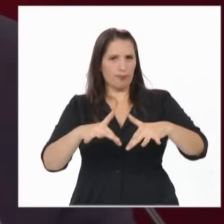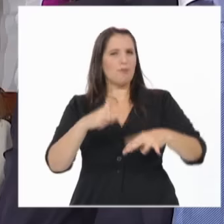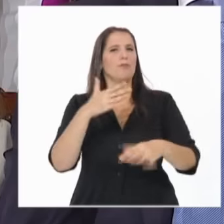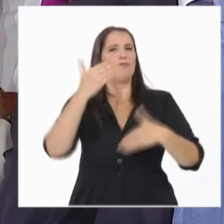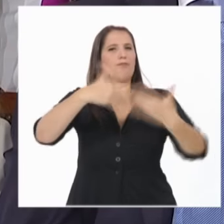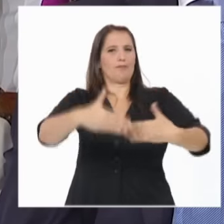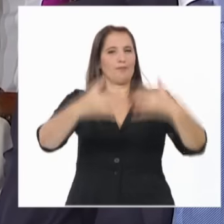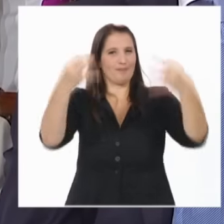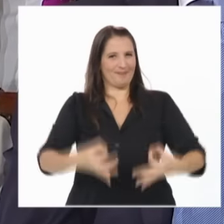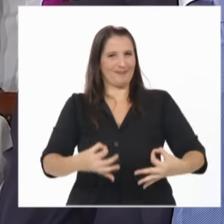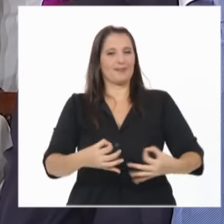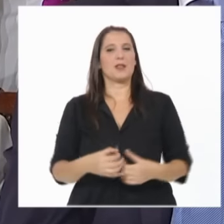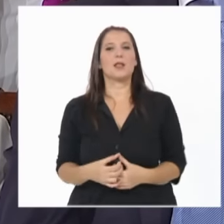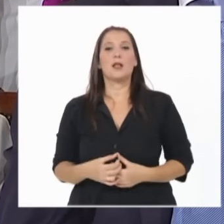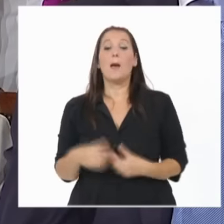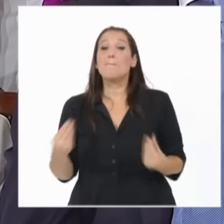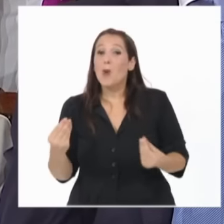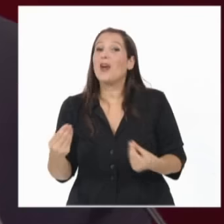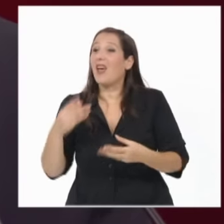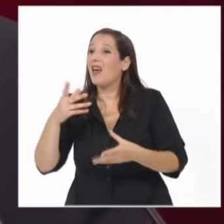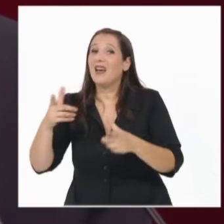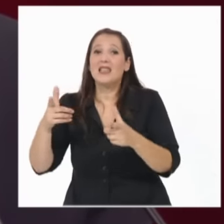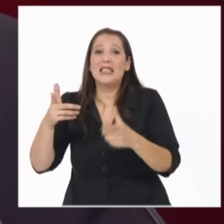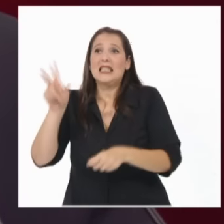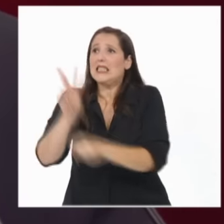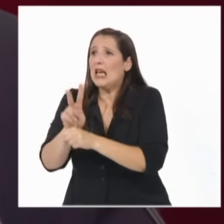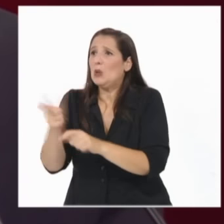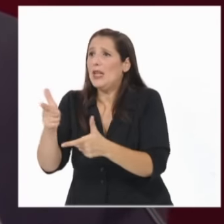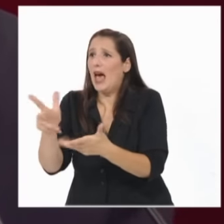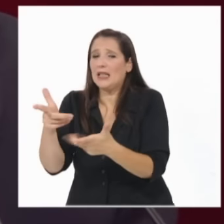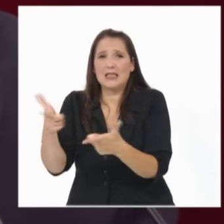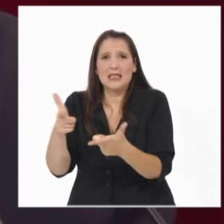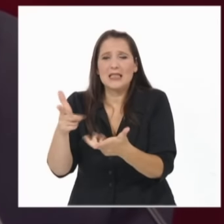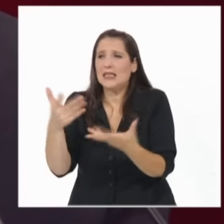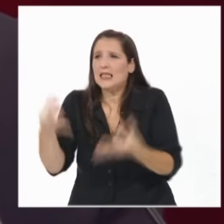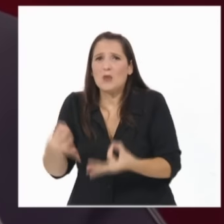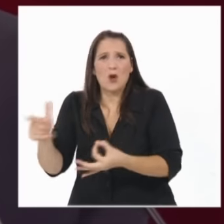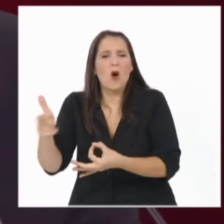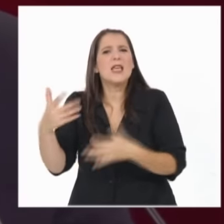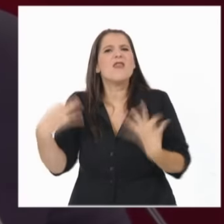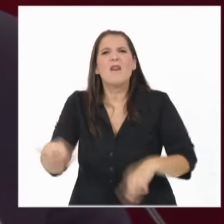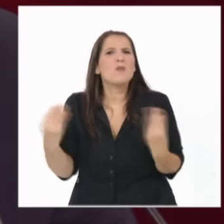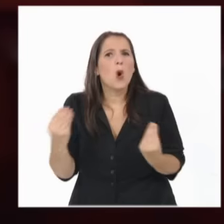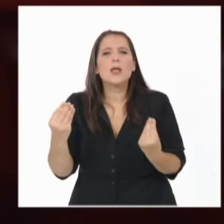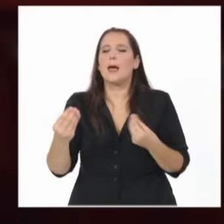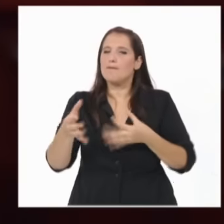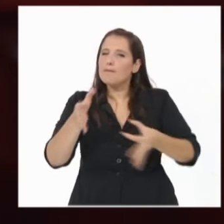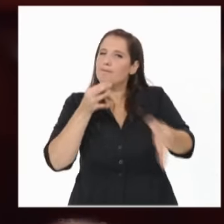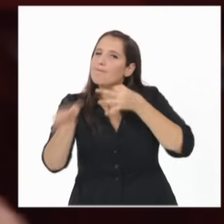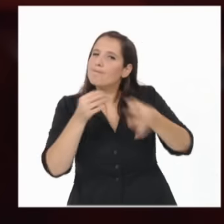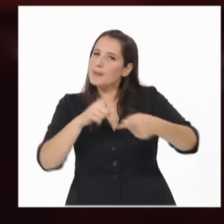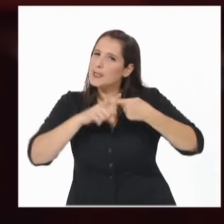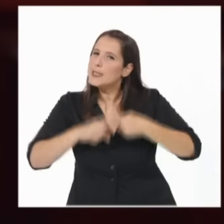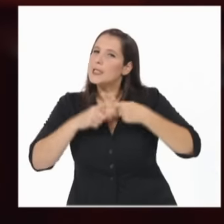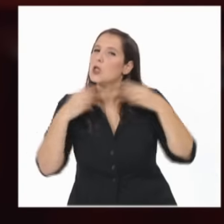Si queremos resolver el problema de la inseguridad, tenemos que dar un debate serio sobre un nuevo sistema de responsabilidad